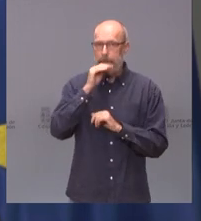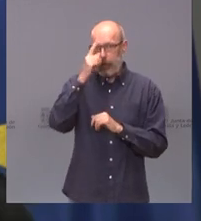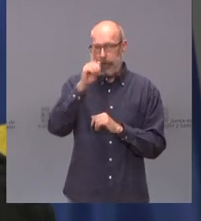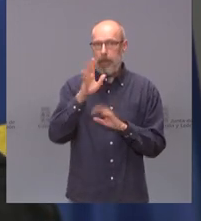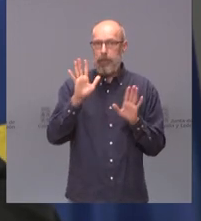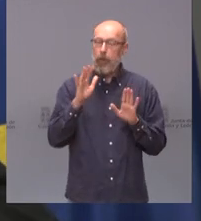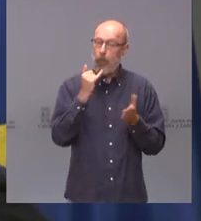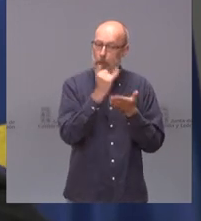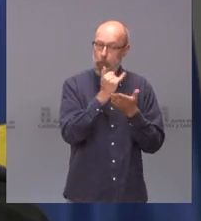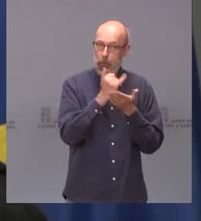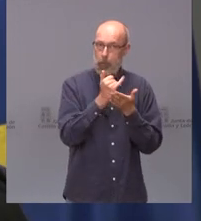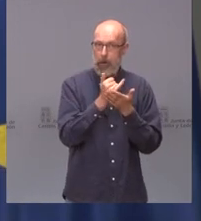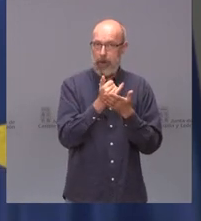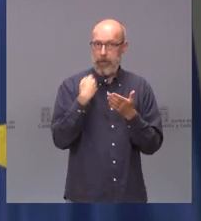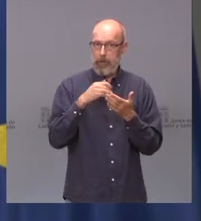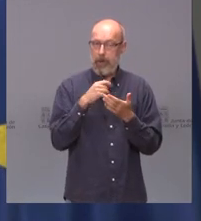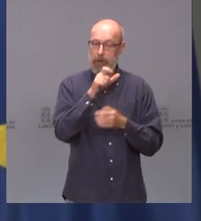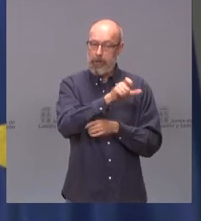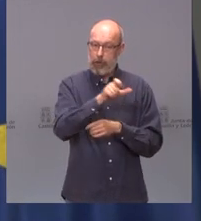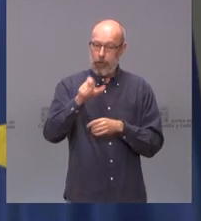serológico, los pacientes vacunados,